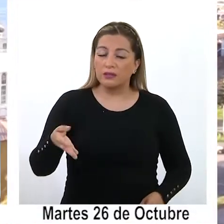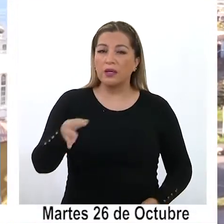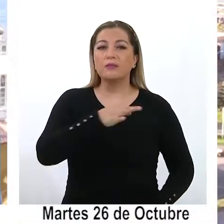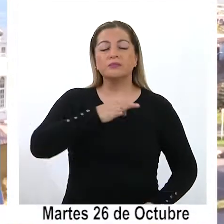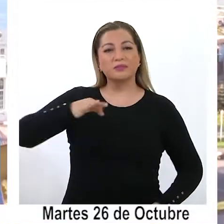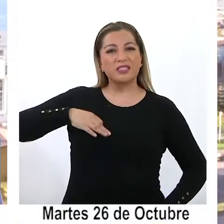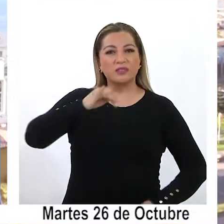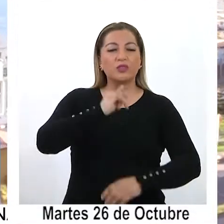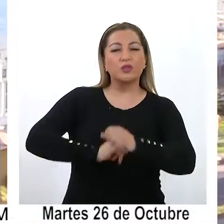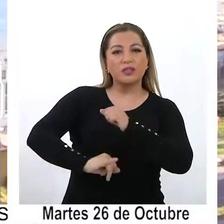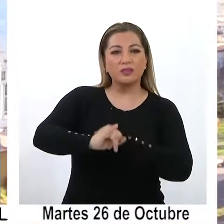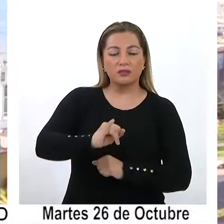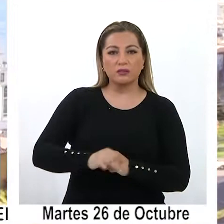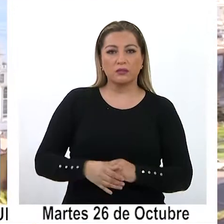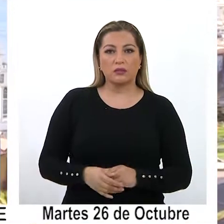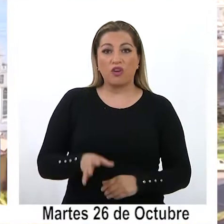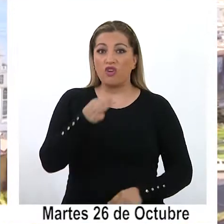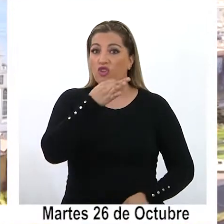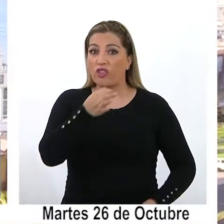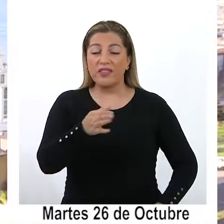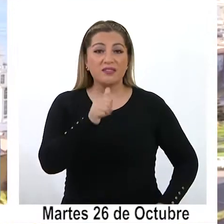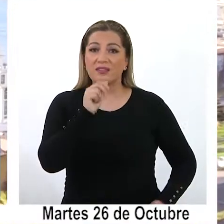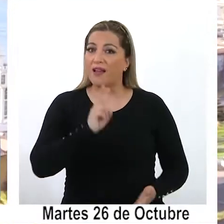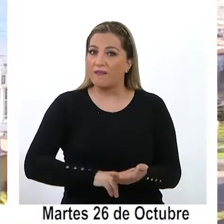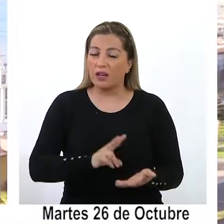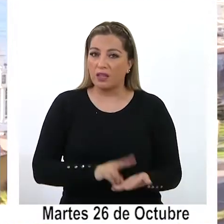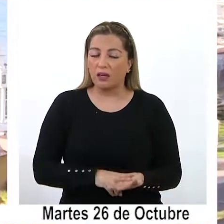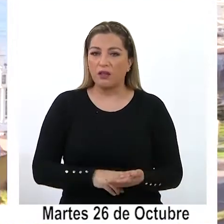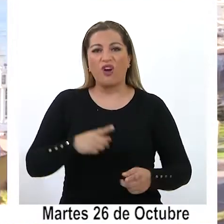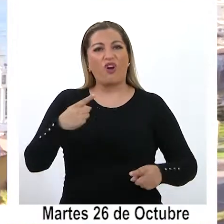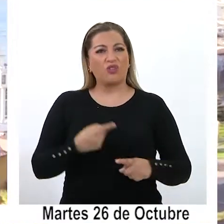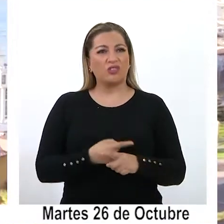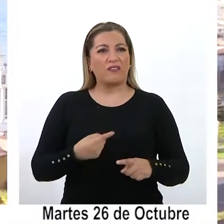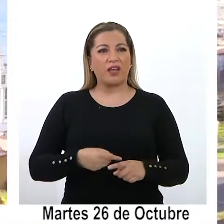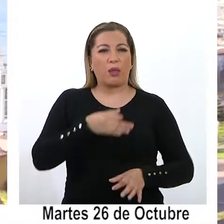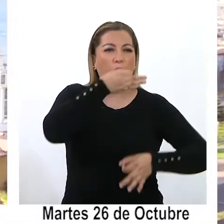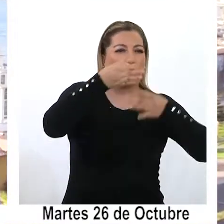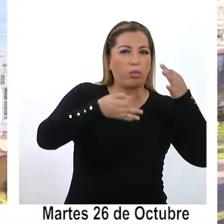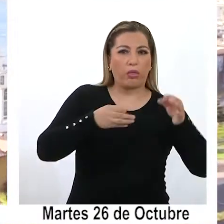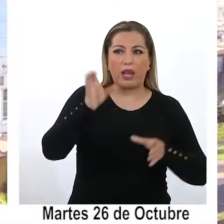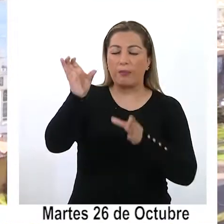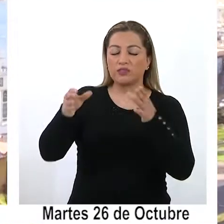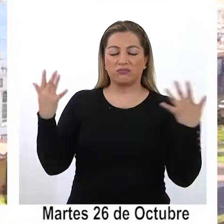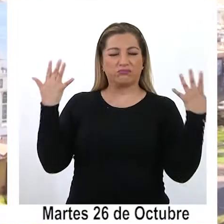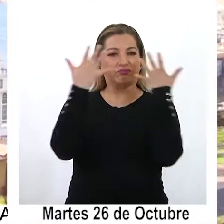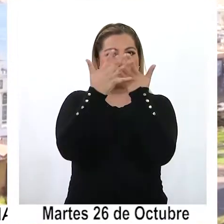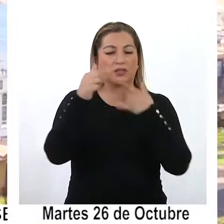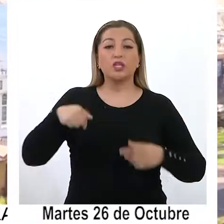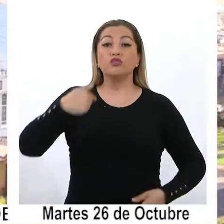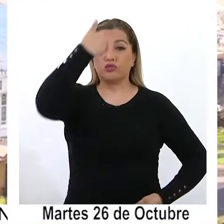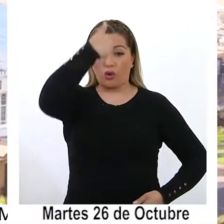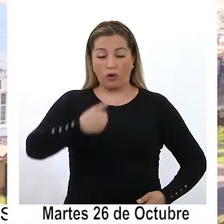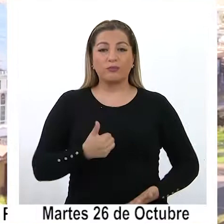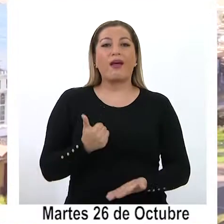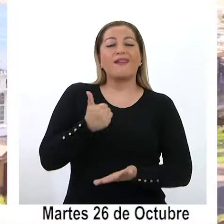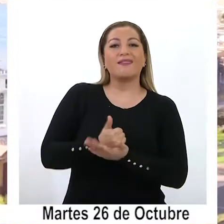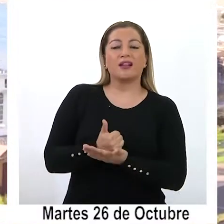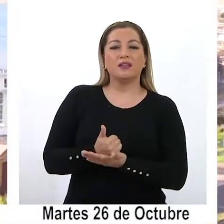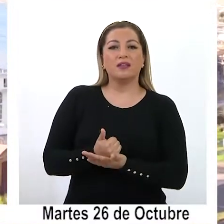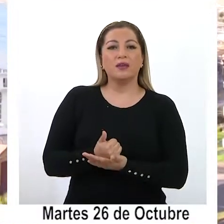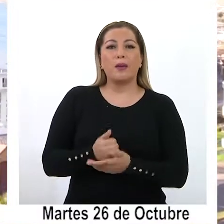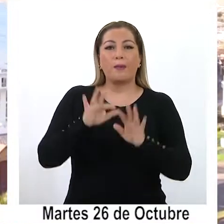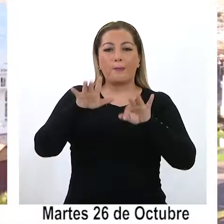ministro del Interior, falta la verdad, nuevamente trata de confundir. Este alcalde presentó un recurso de